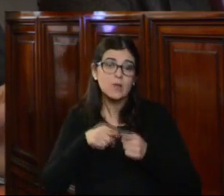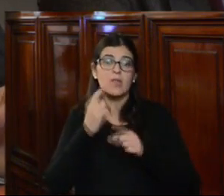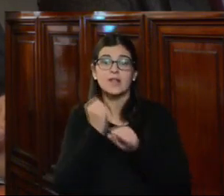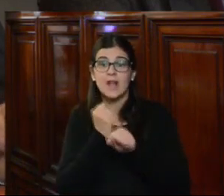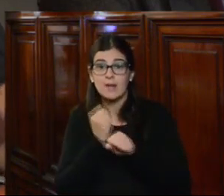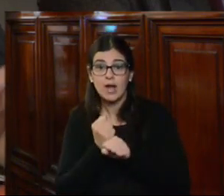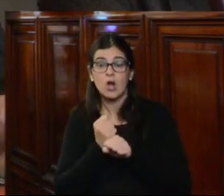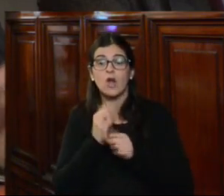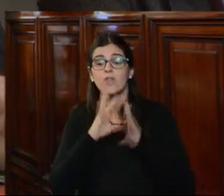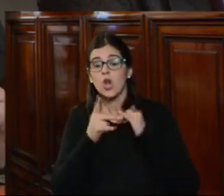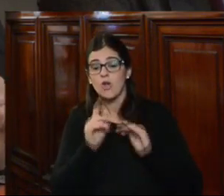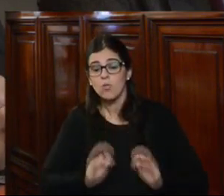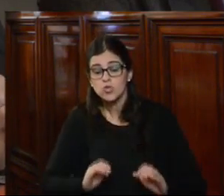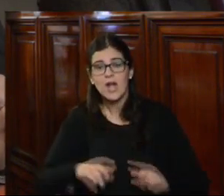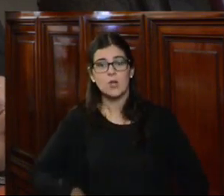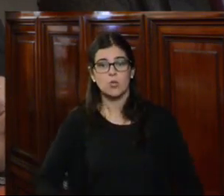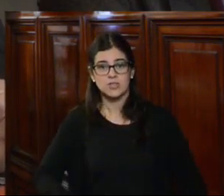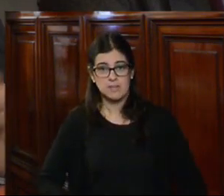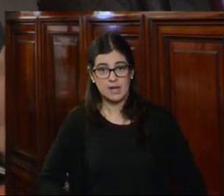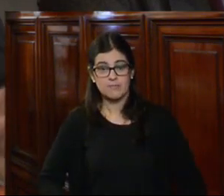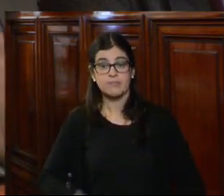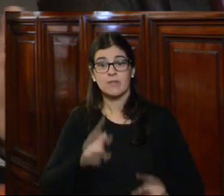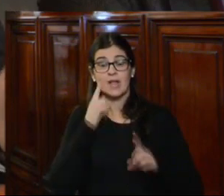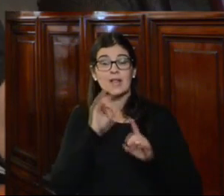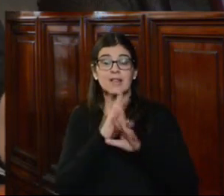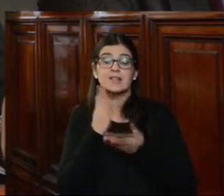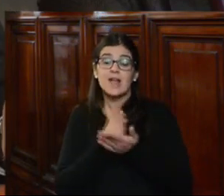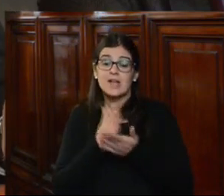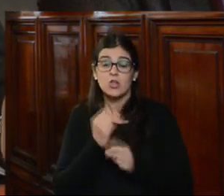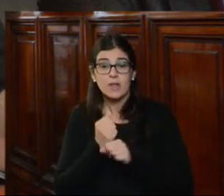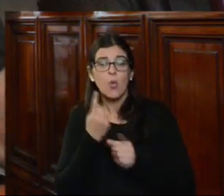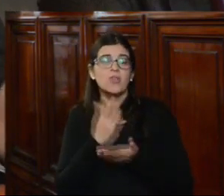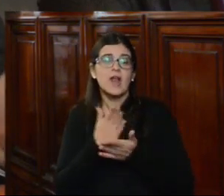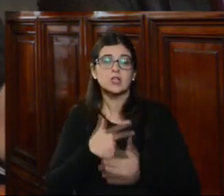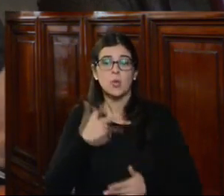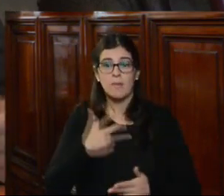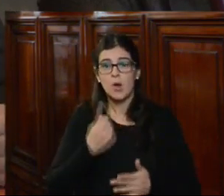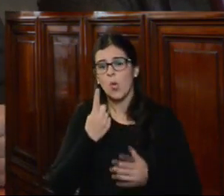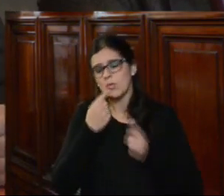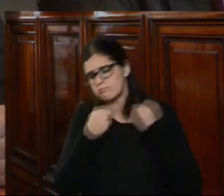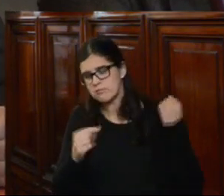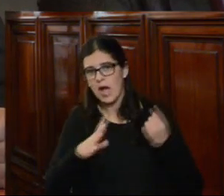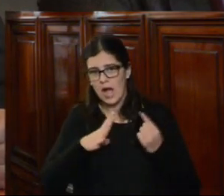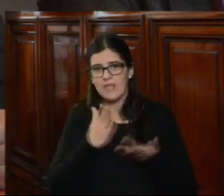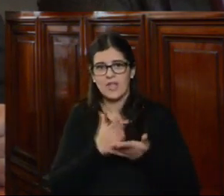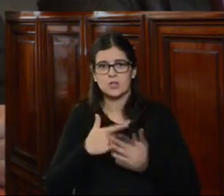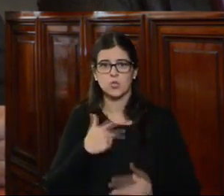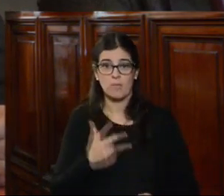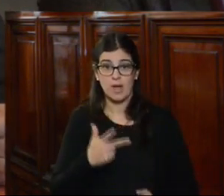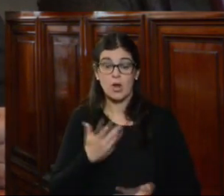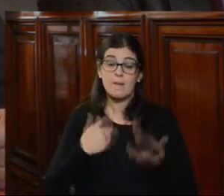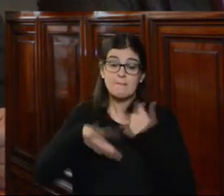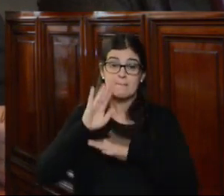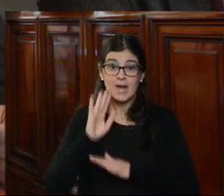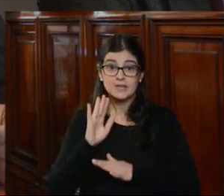trabajo de los funcionarios municipales. El derecho al trabajo es un derecho humano, es uno de los tantos derechos humanos. Sobre